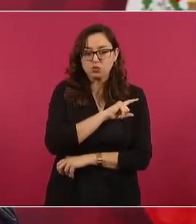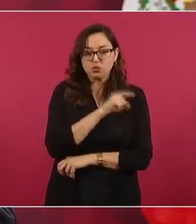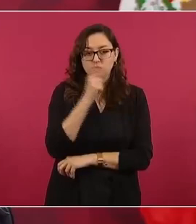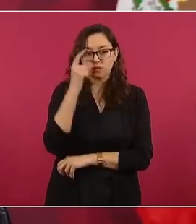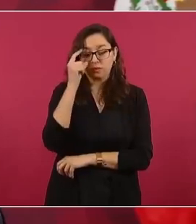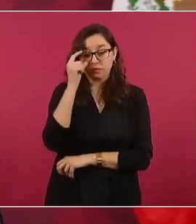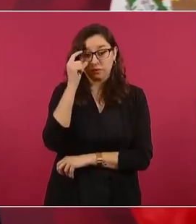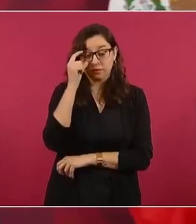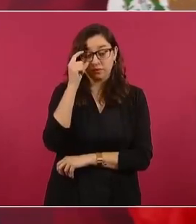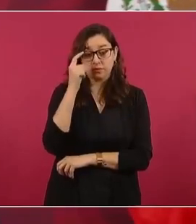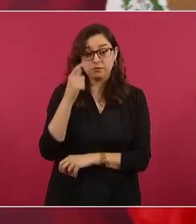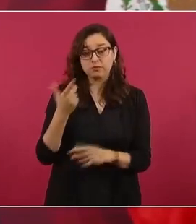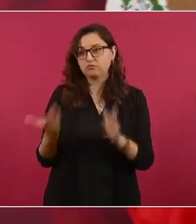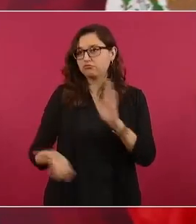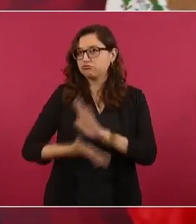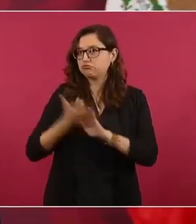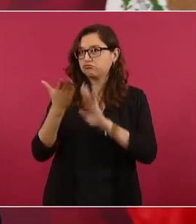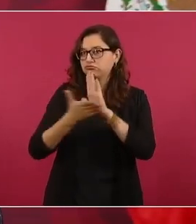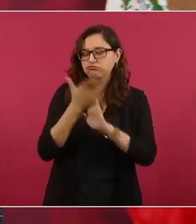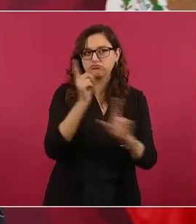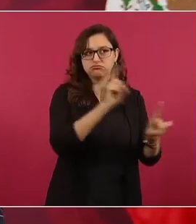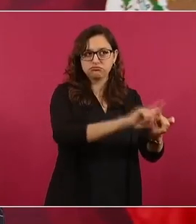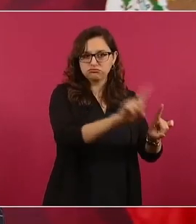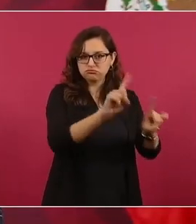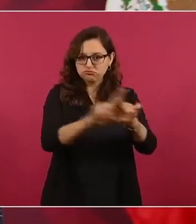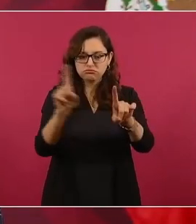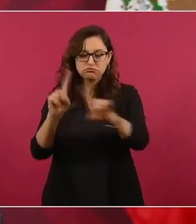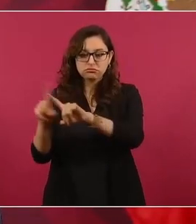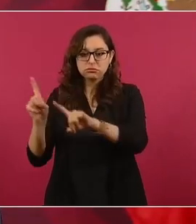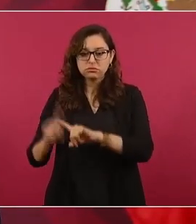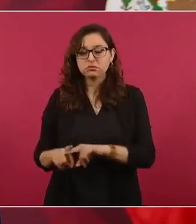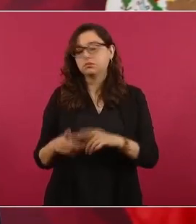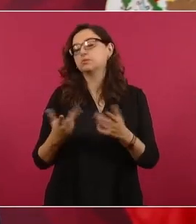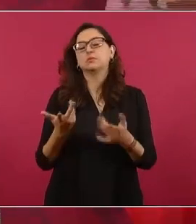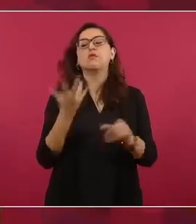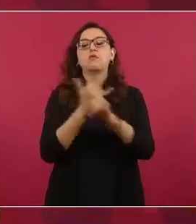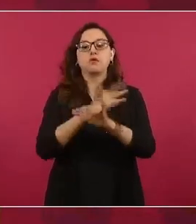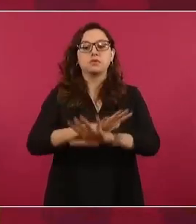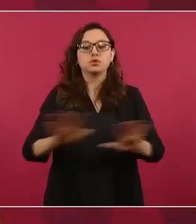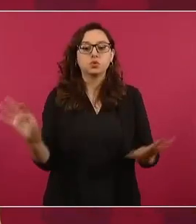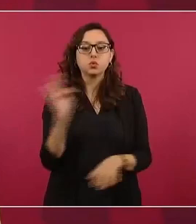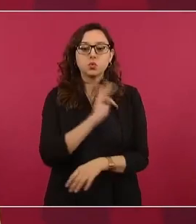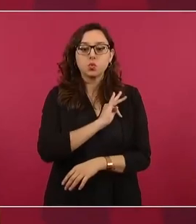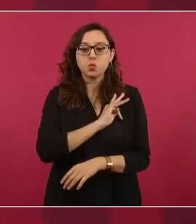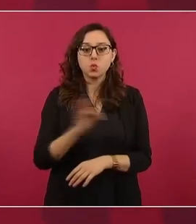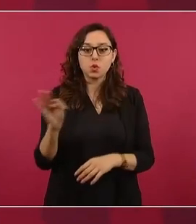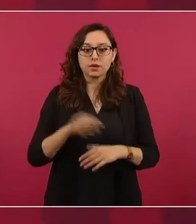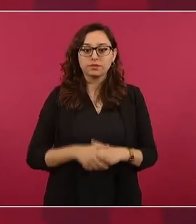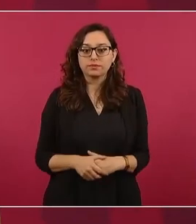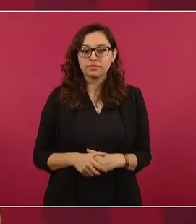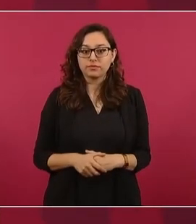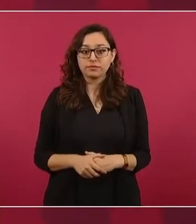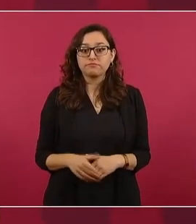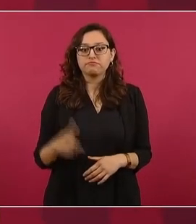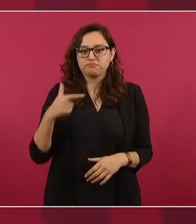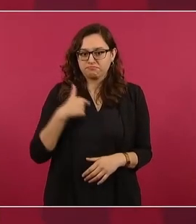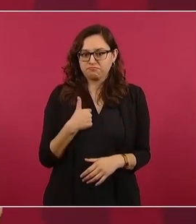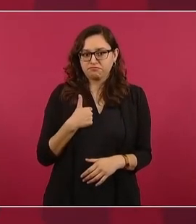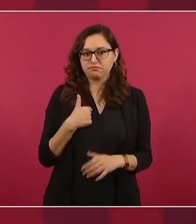El caso es que grabé 13